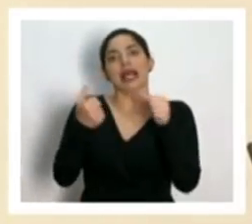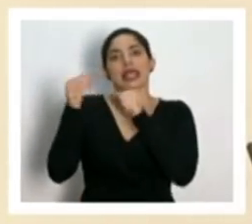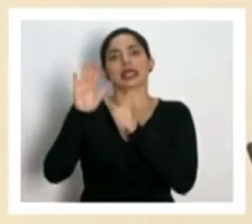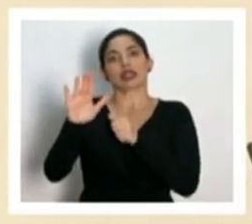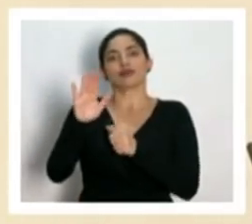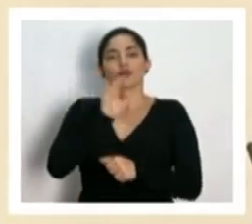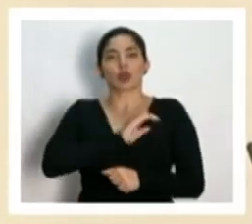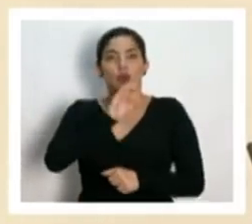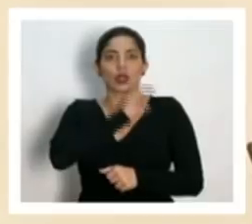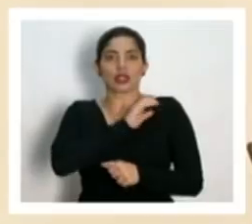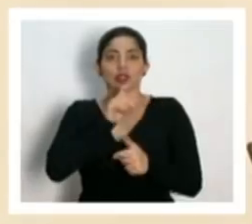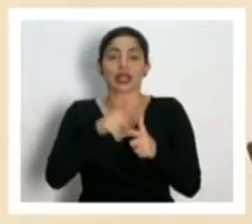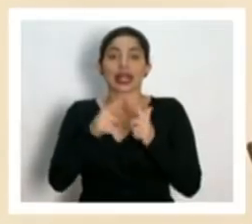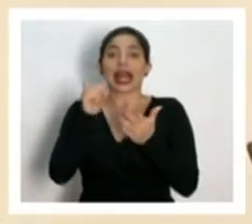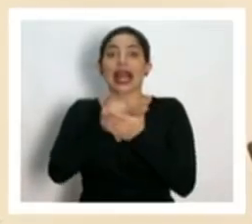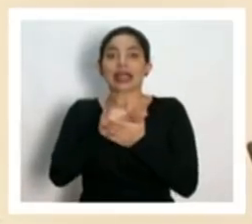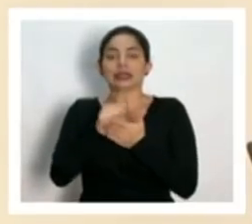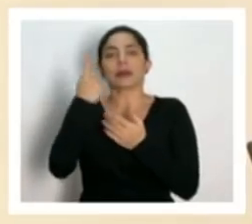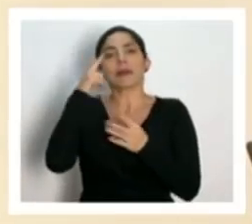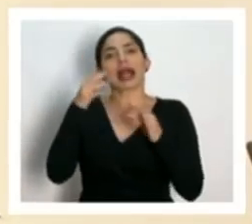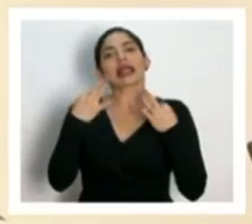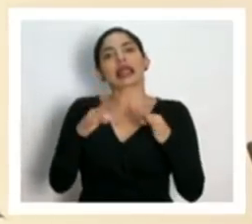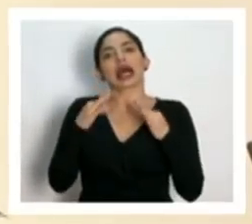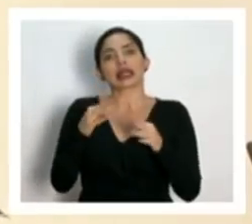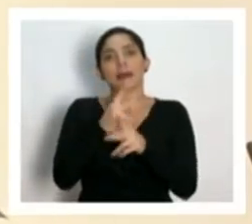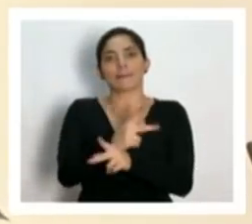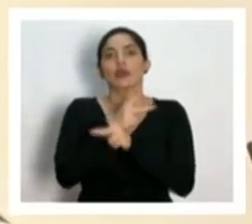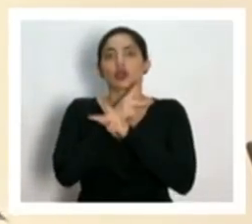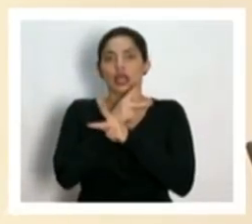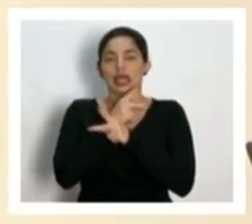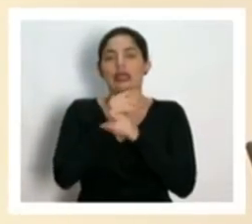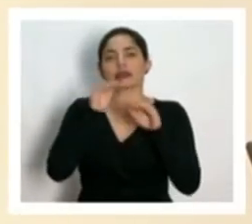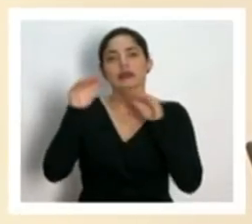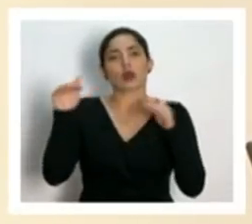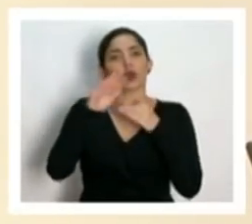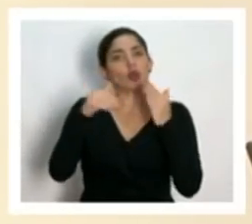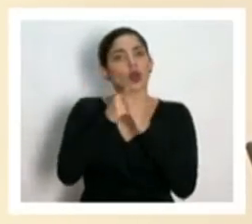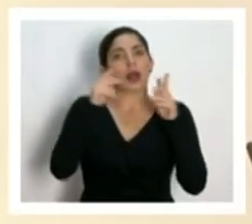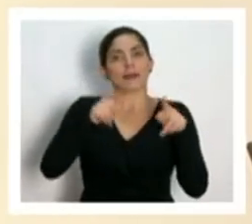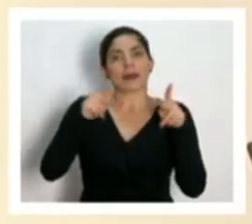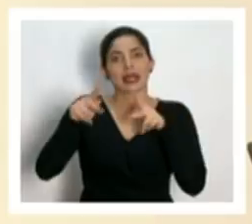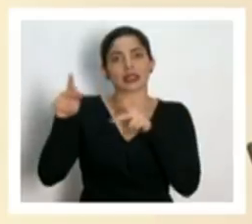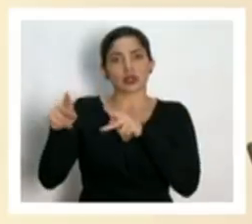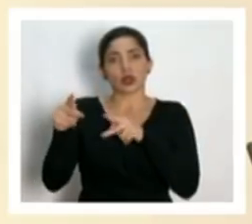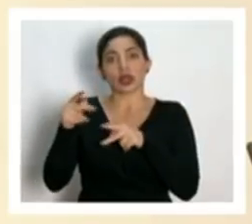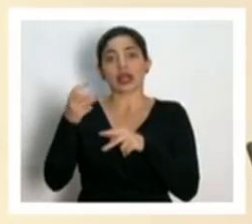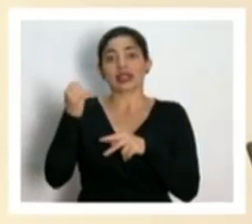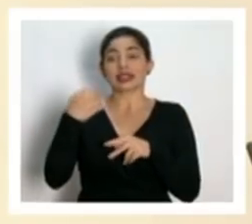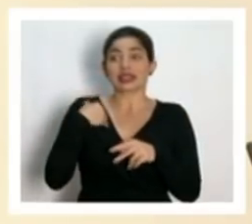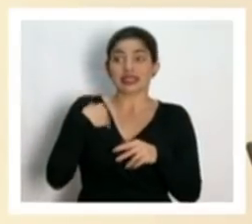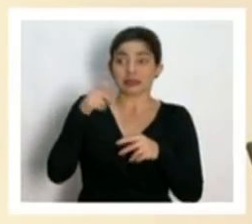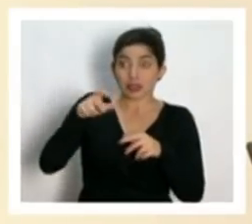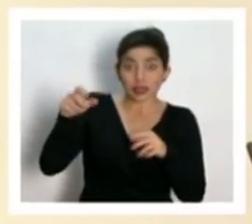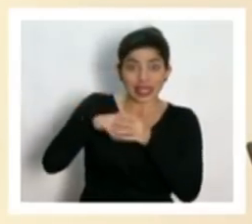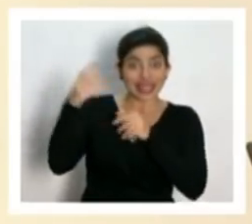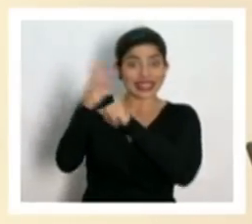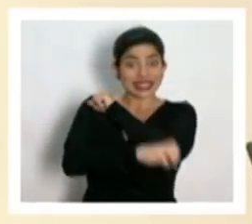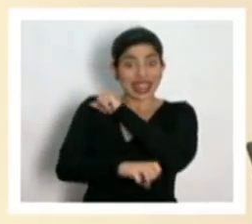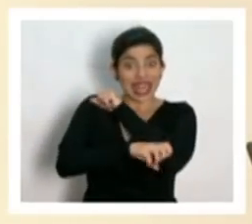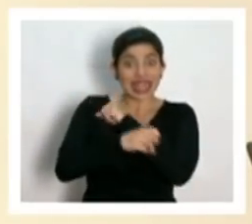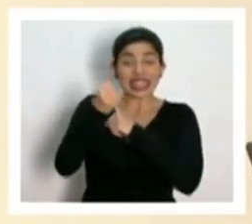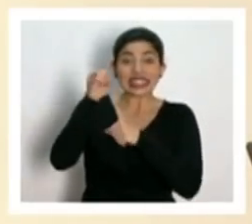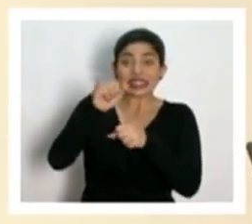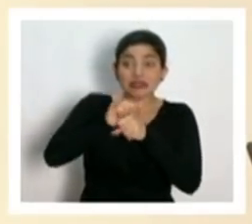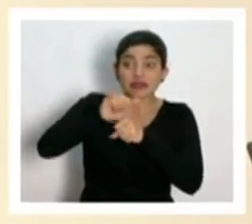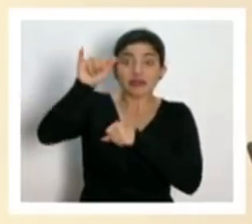Entonces, esto es para tratar de protegerse en ese nivel. Y yo he llamado a todas las personas que tengan extranjeras que salen en